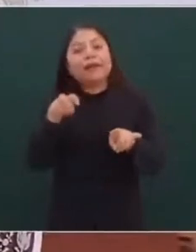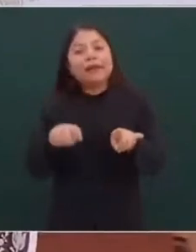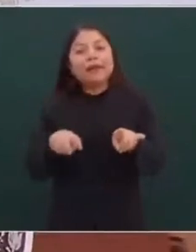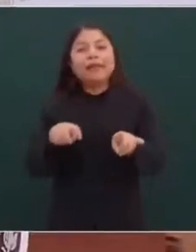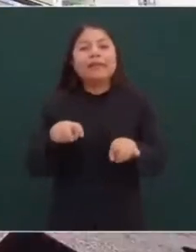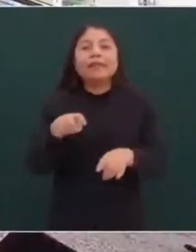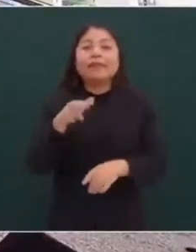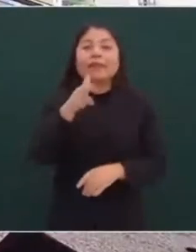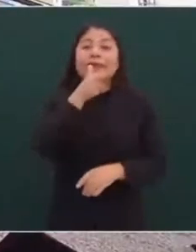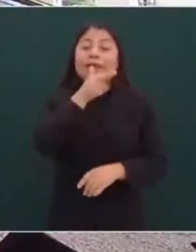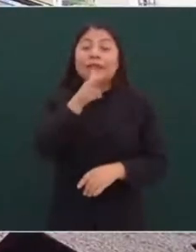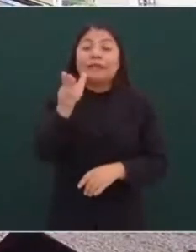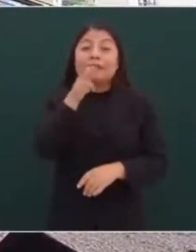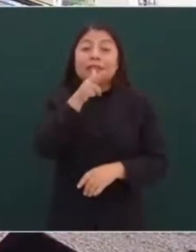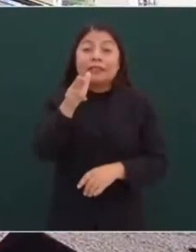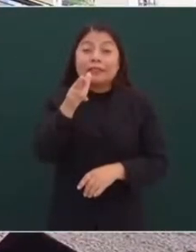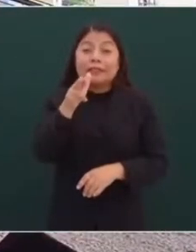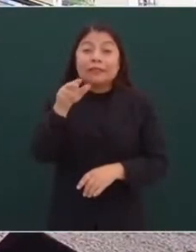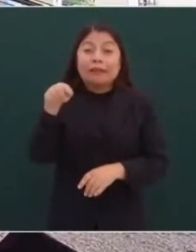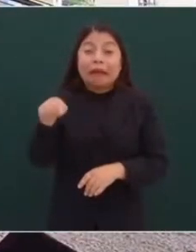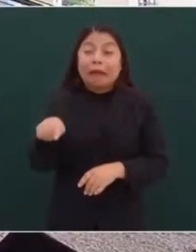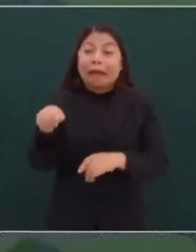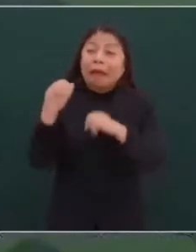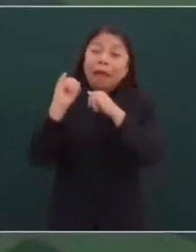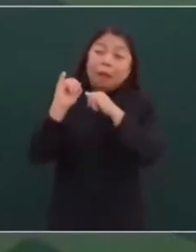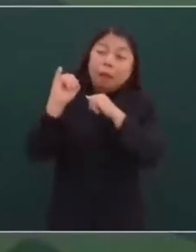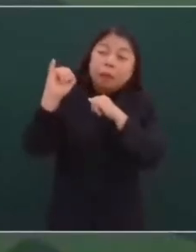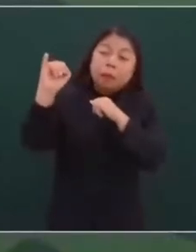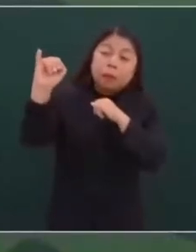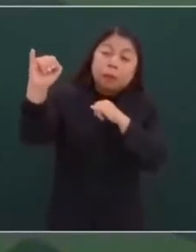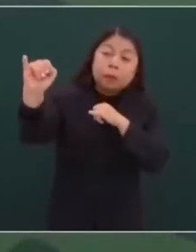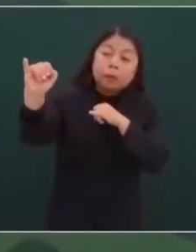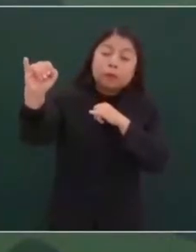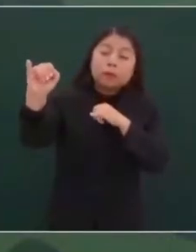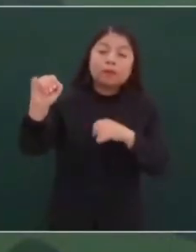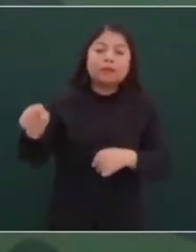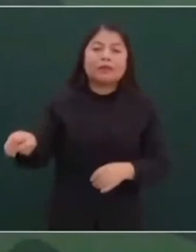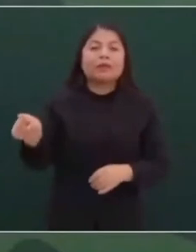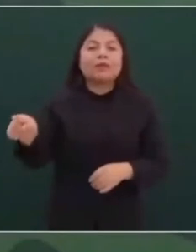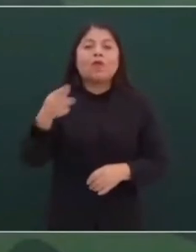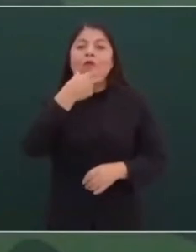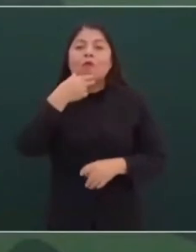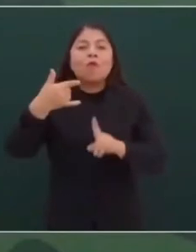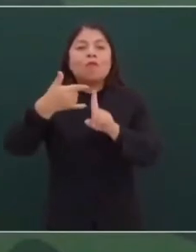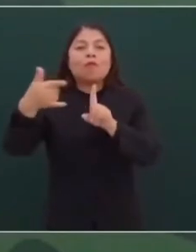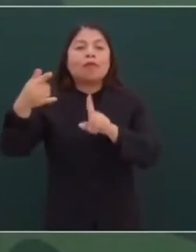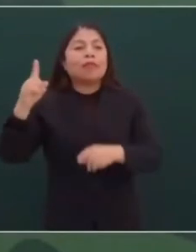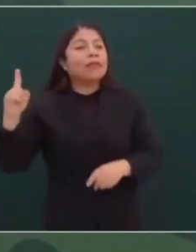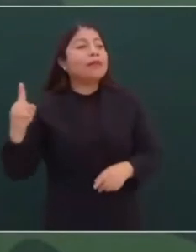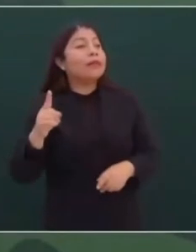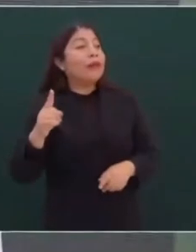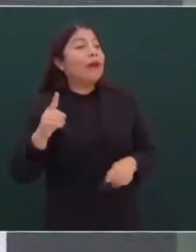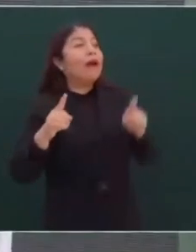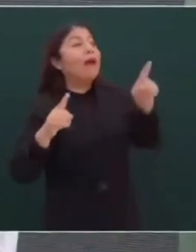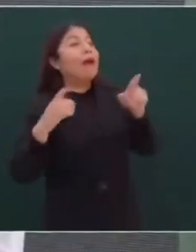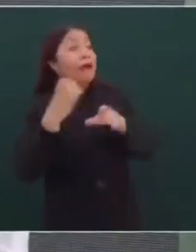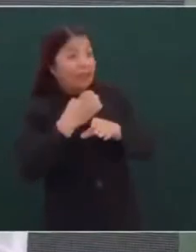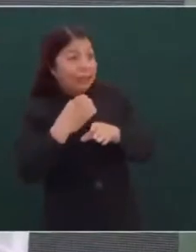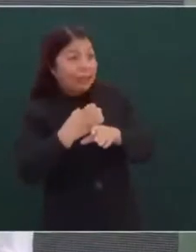así, lejos, y él sale y me grita, el café, ¿verdad?